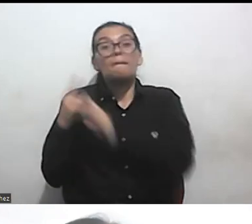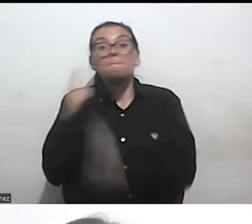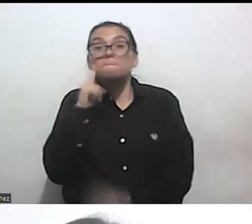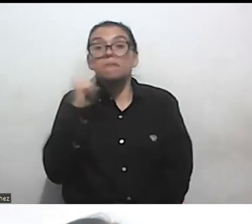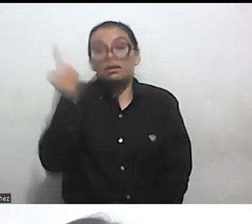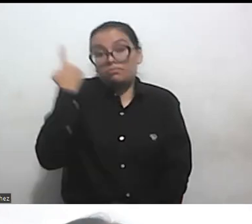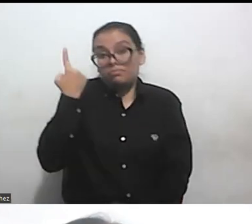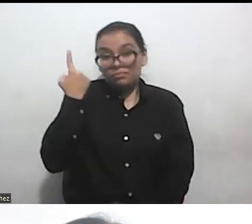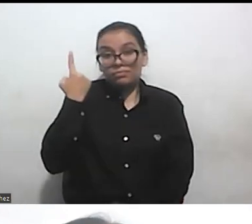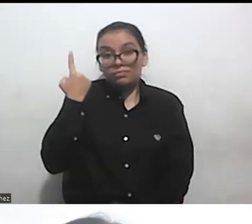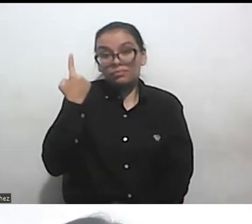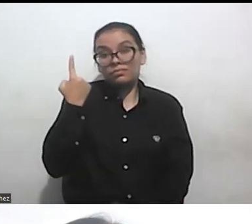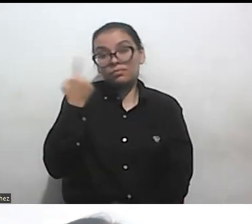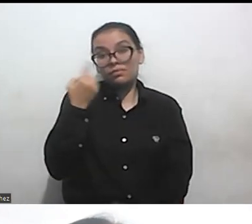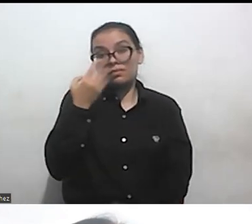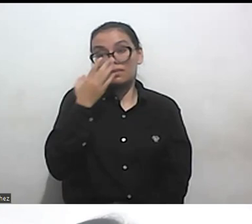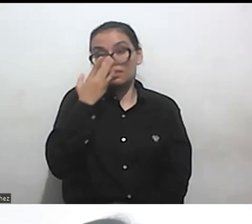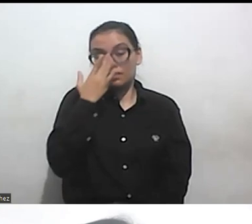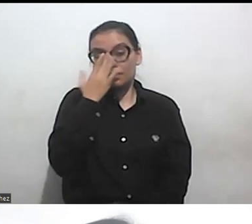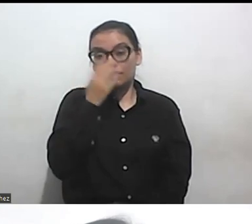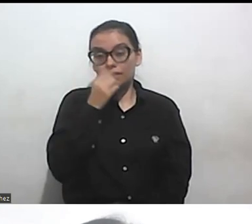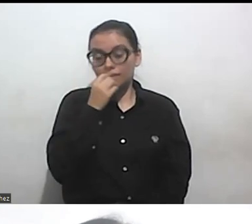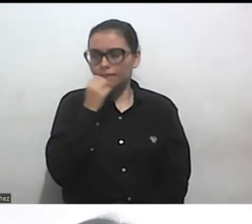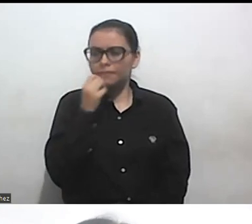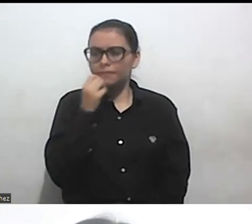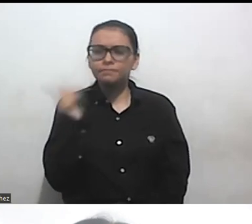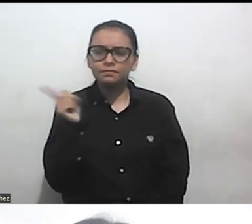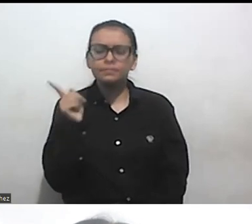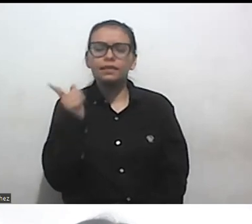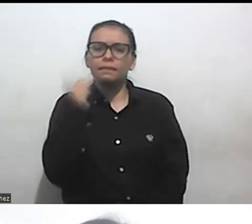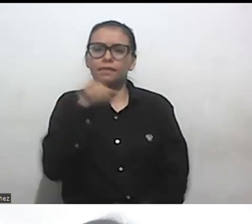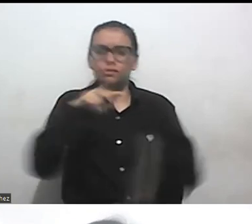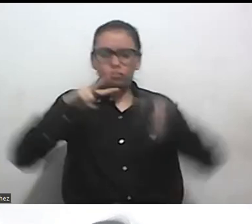y hay estudios muy interesantes como por ejemplo